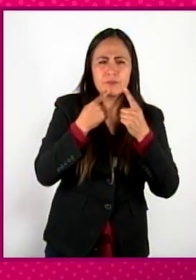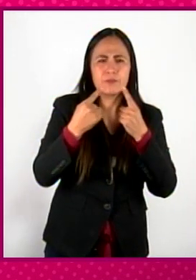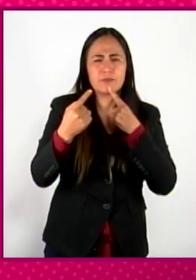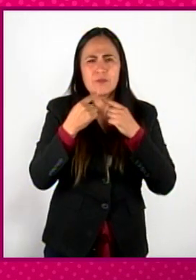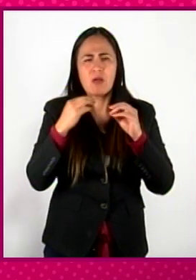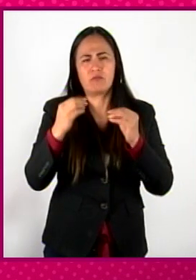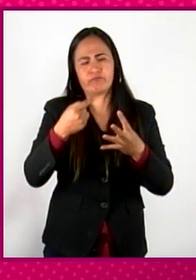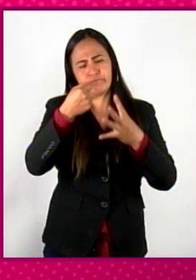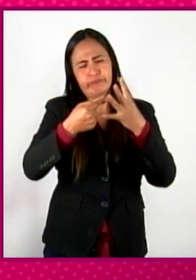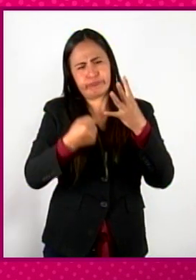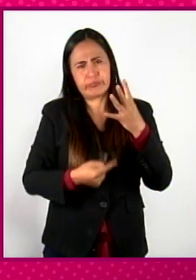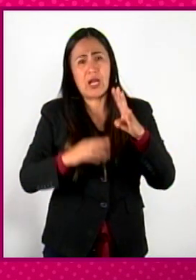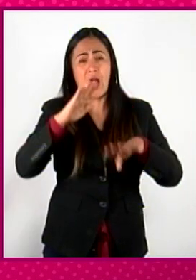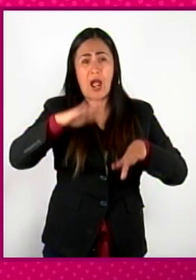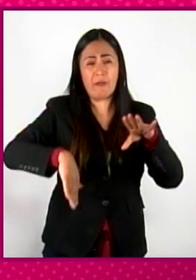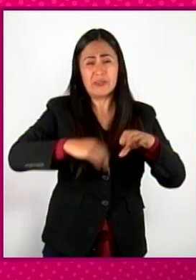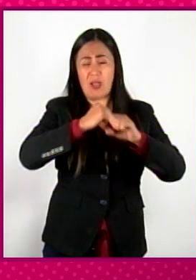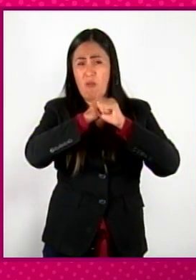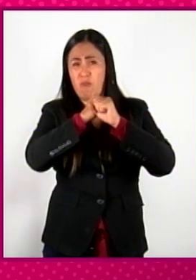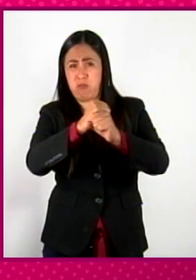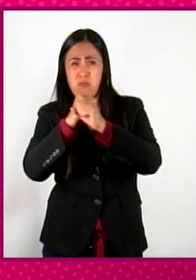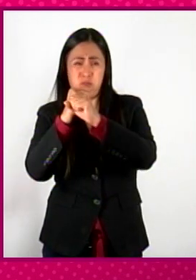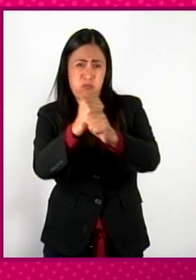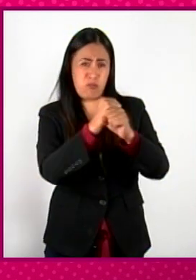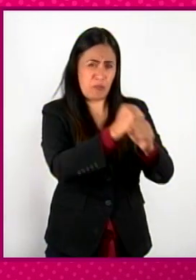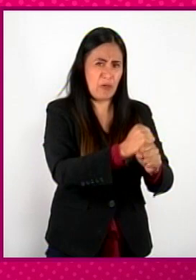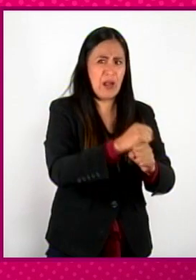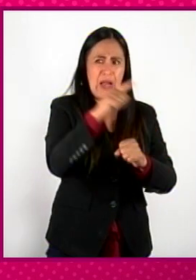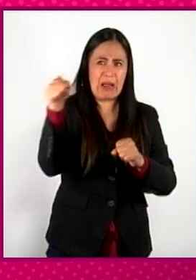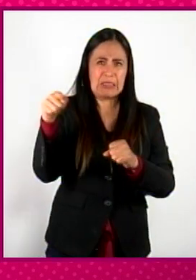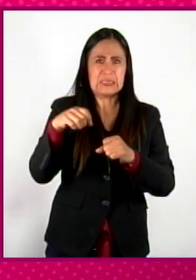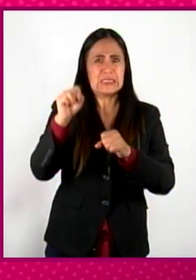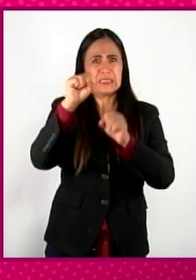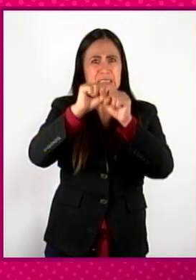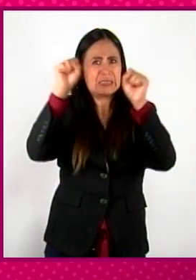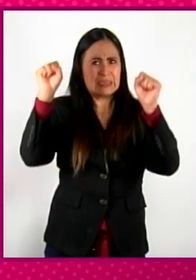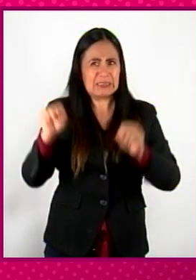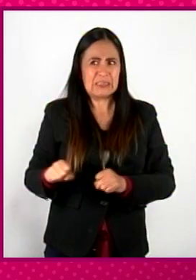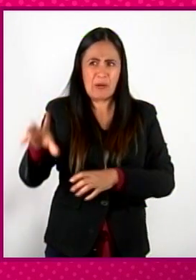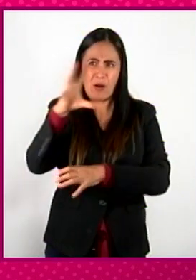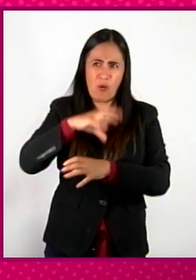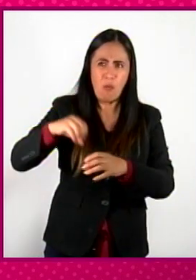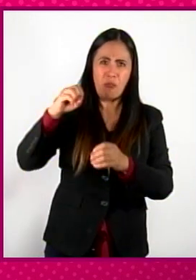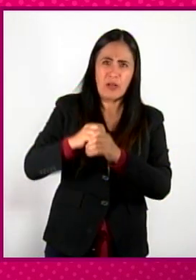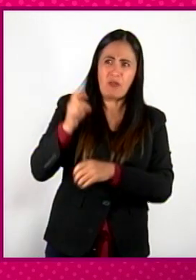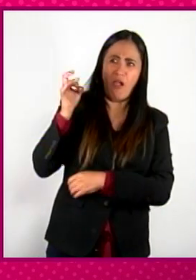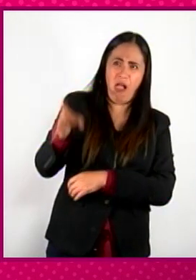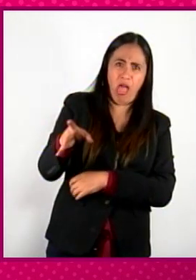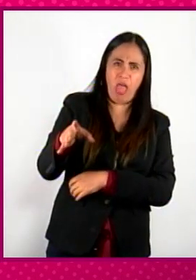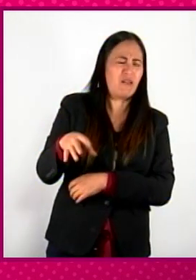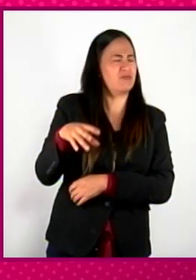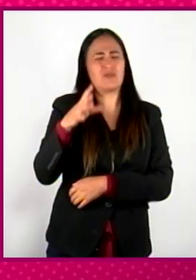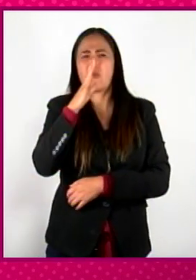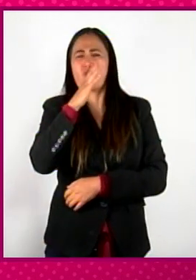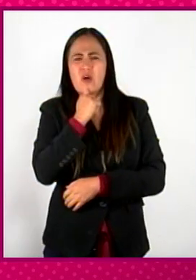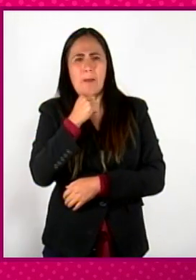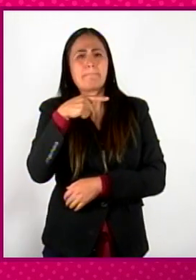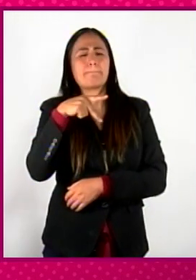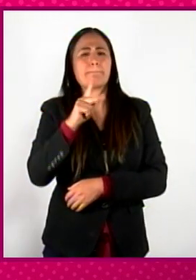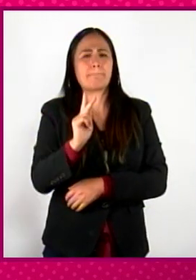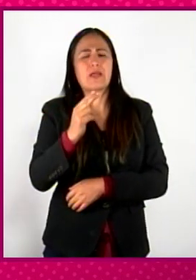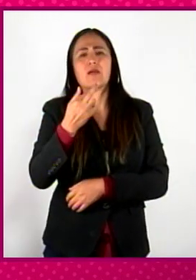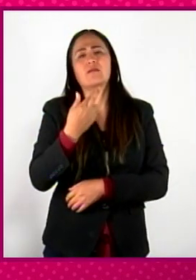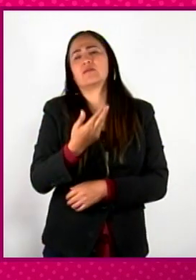A veces no se puede resistir frente al sistema de manera completa, pero sí negociar. ¿Y qué es lo que negociaban los